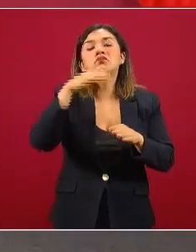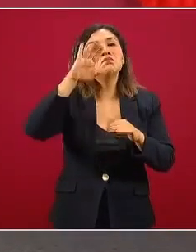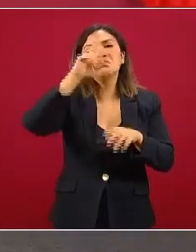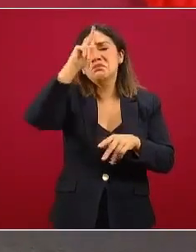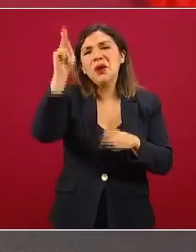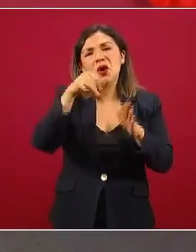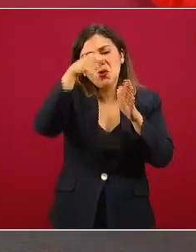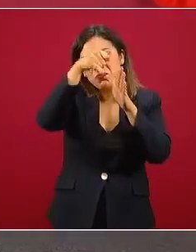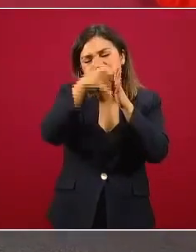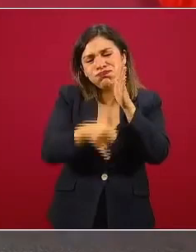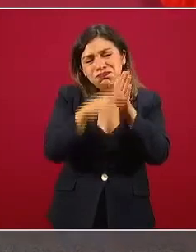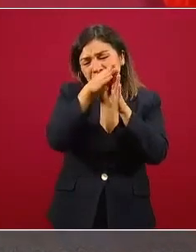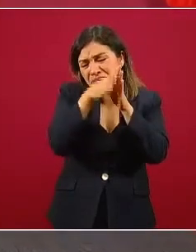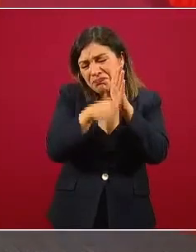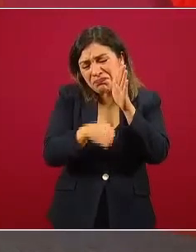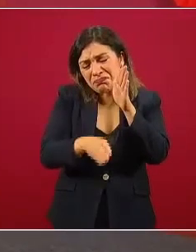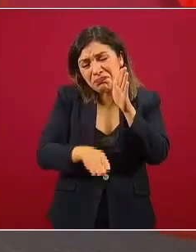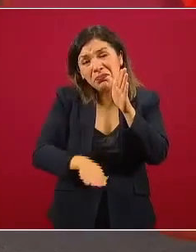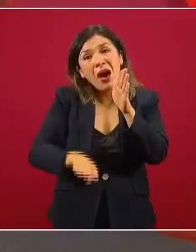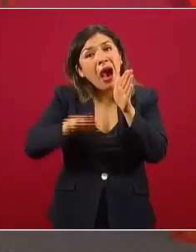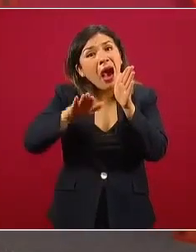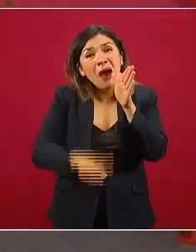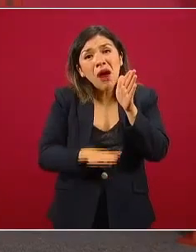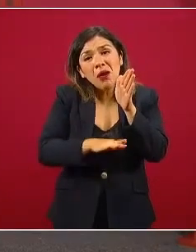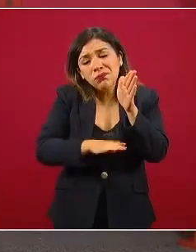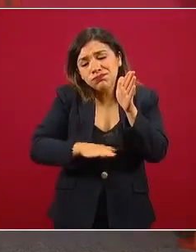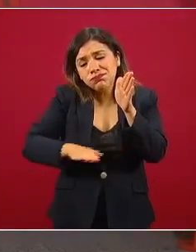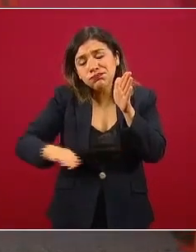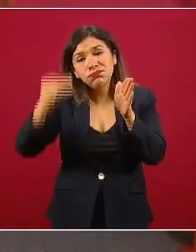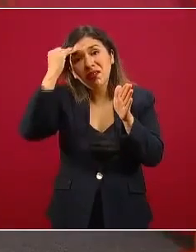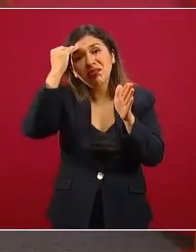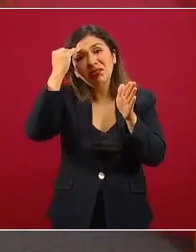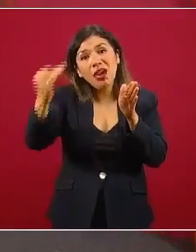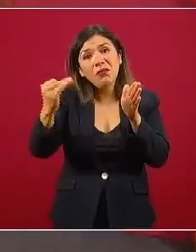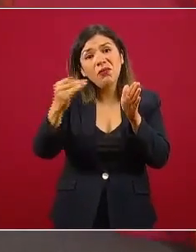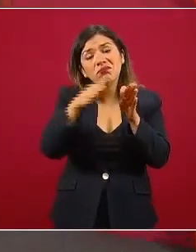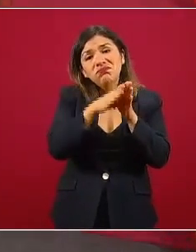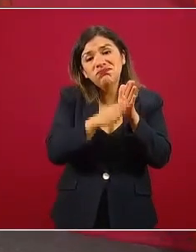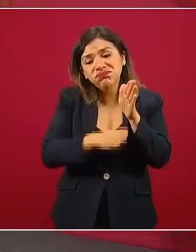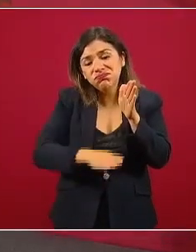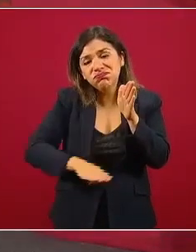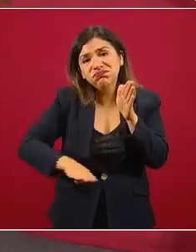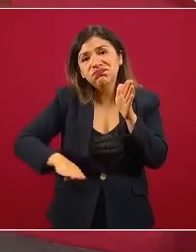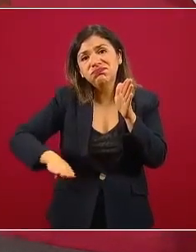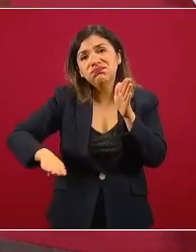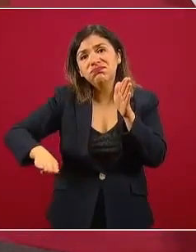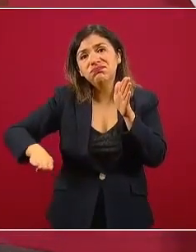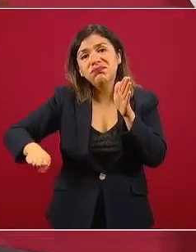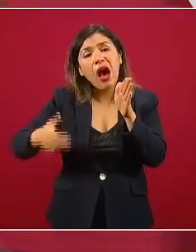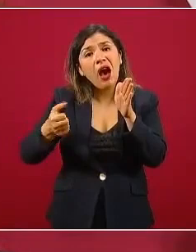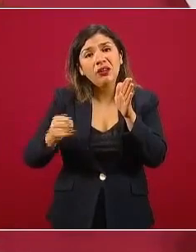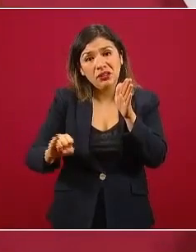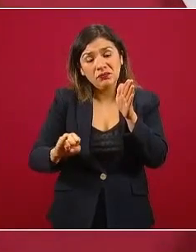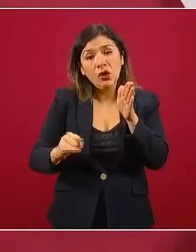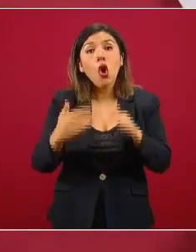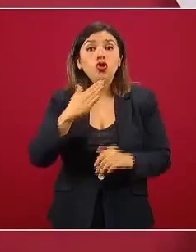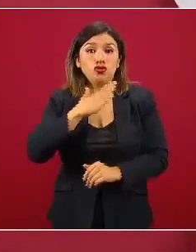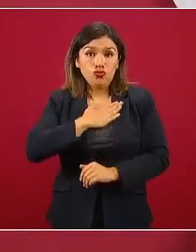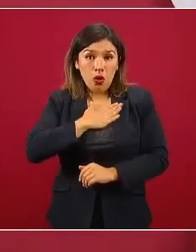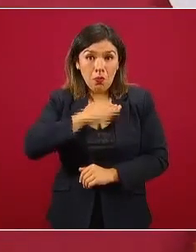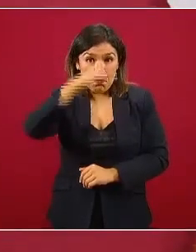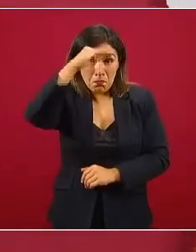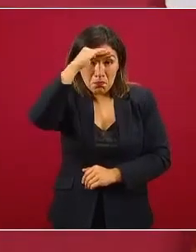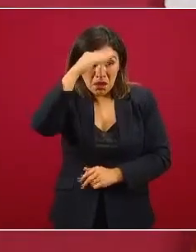durante algún tiempo, mi pronóstico